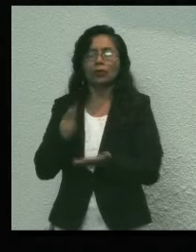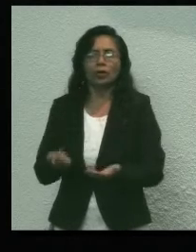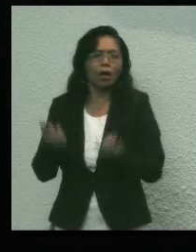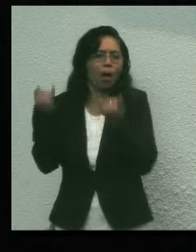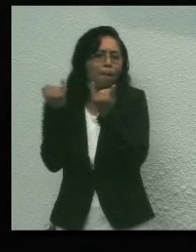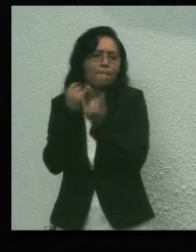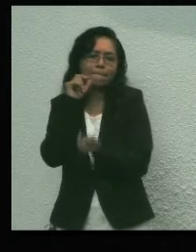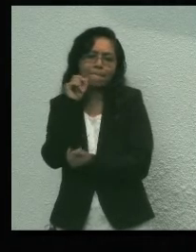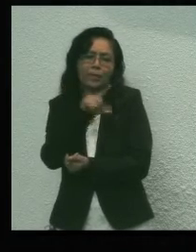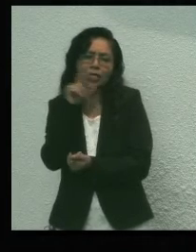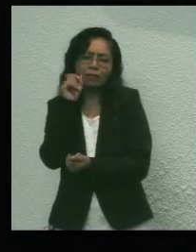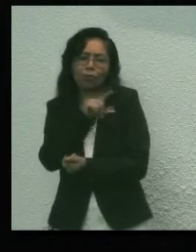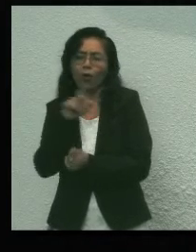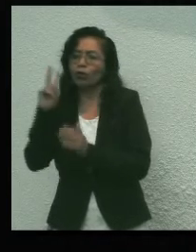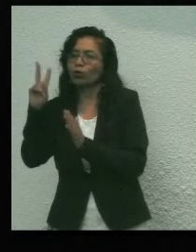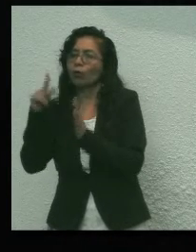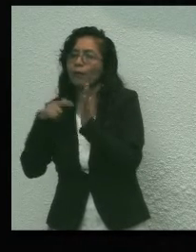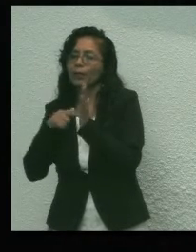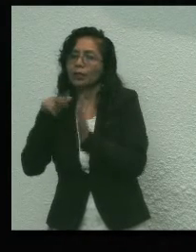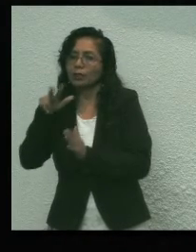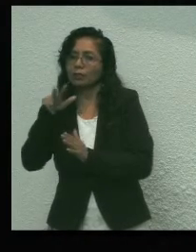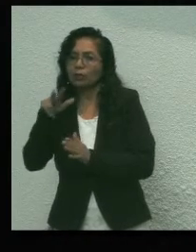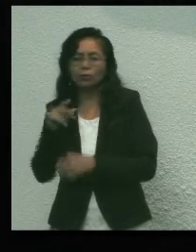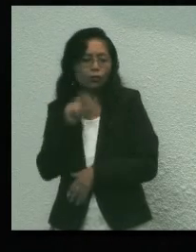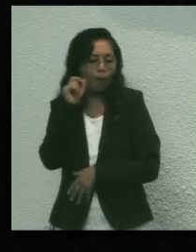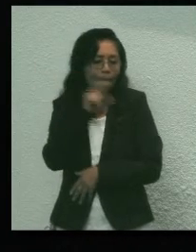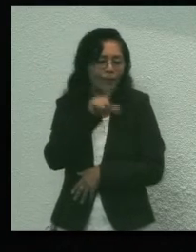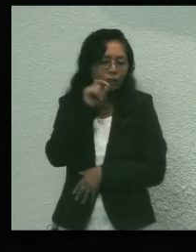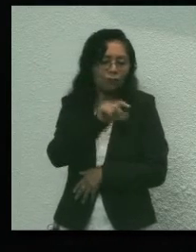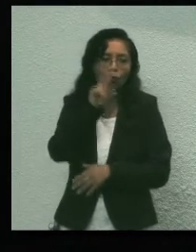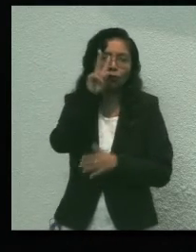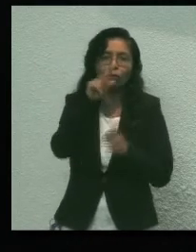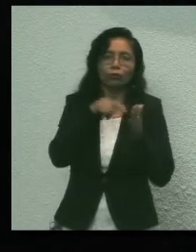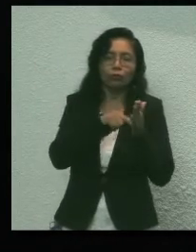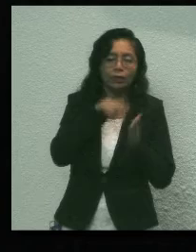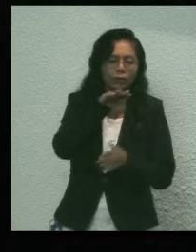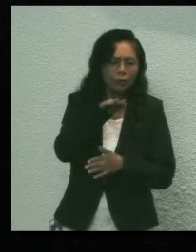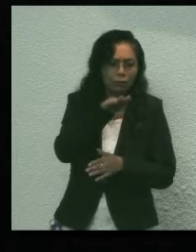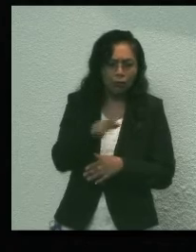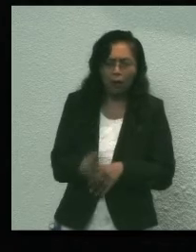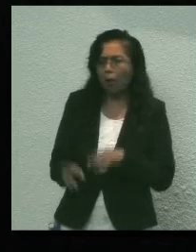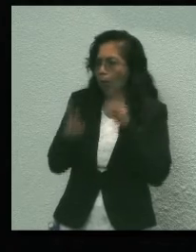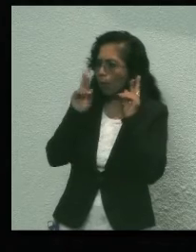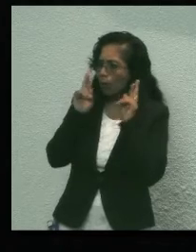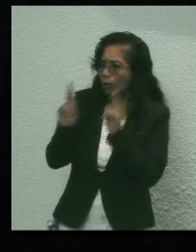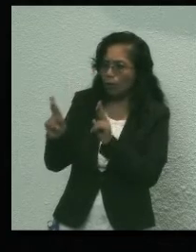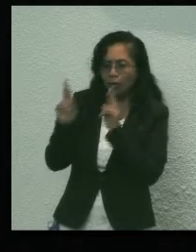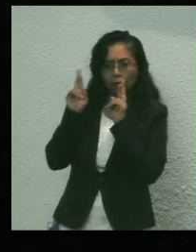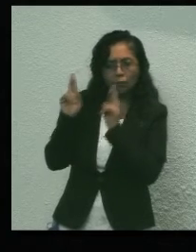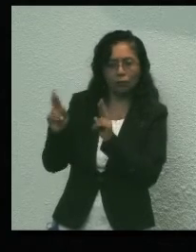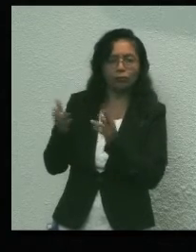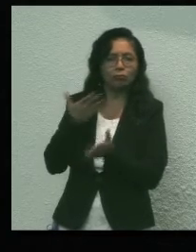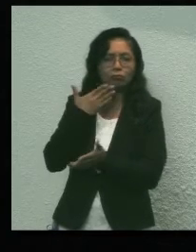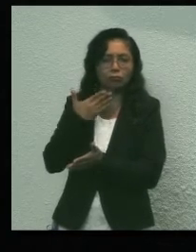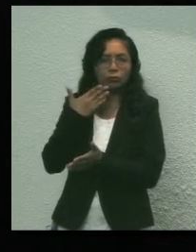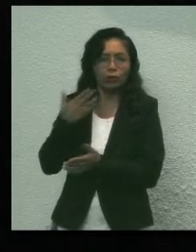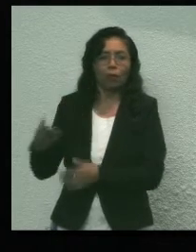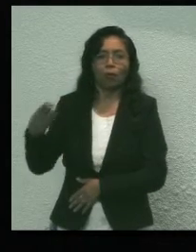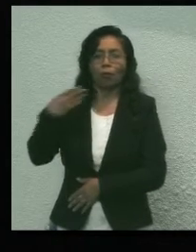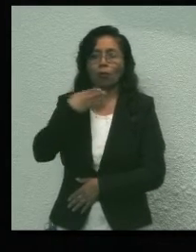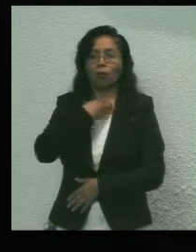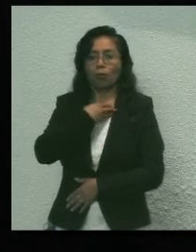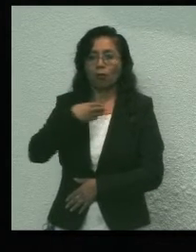dieciocho y en dos mil diecinueve. Actitud reconocida públicamente por el presidente